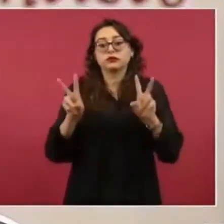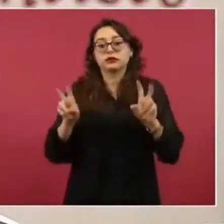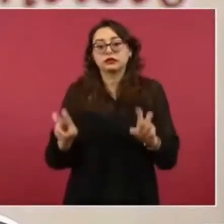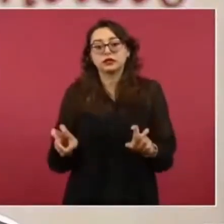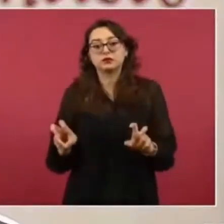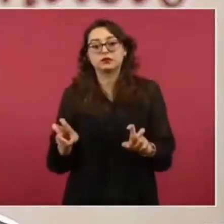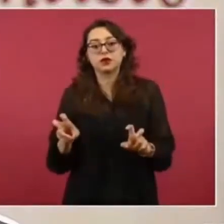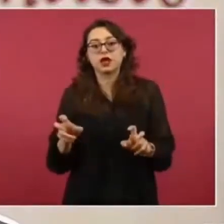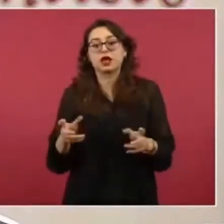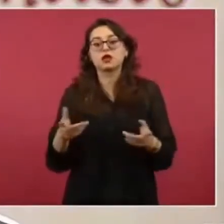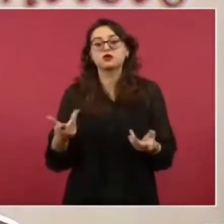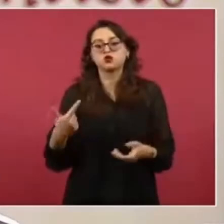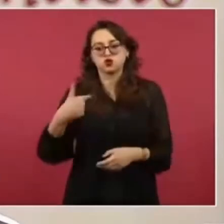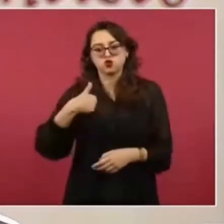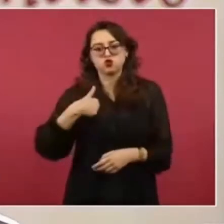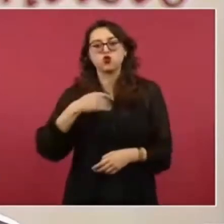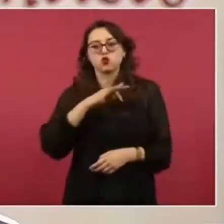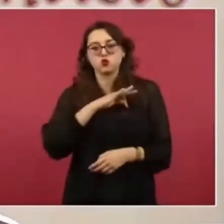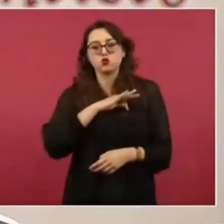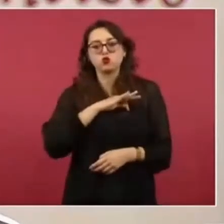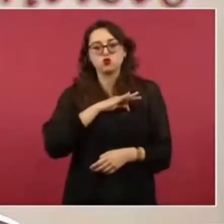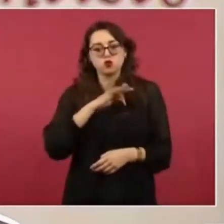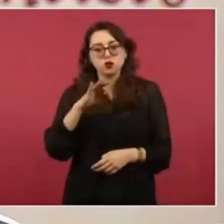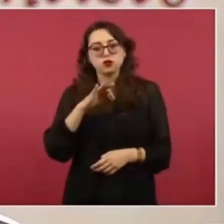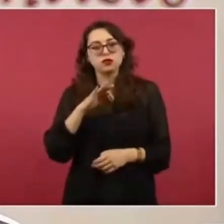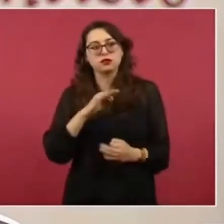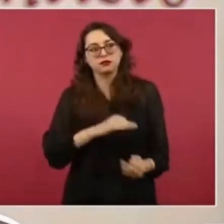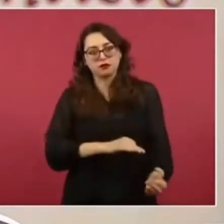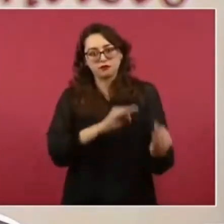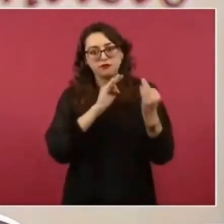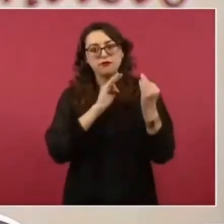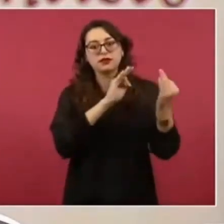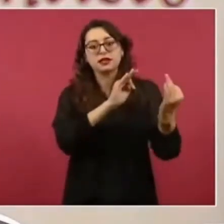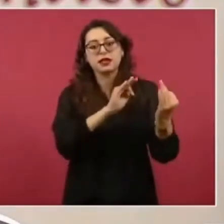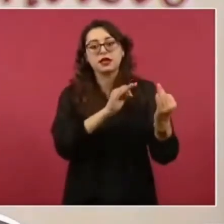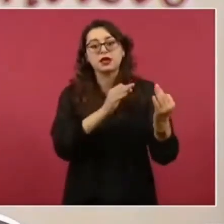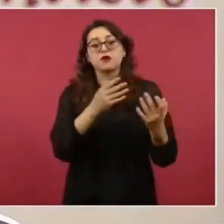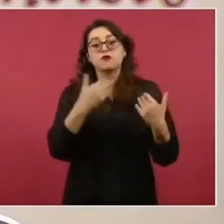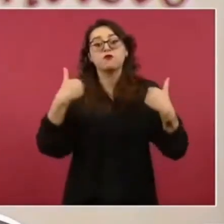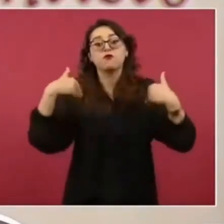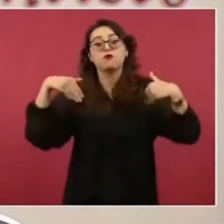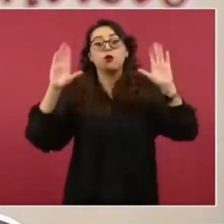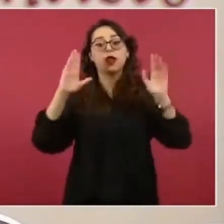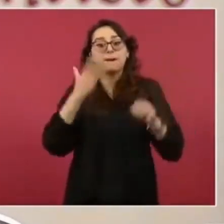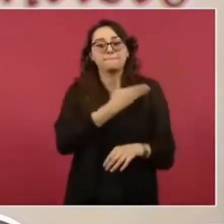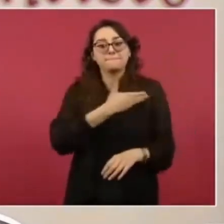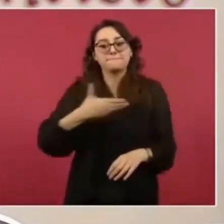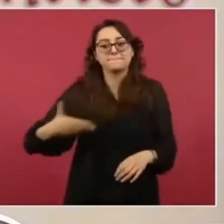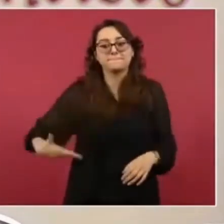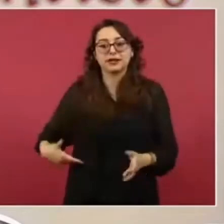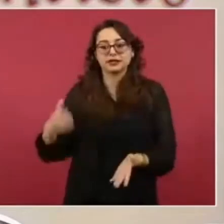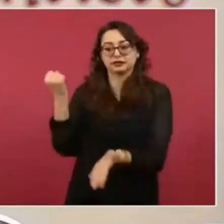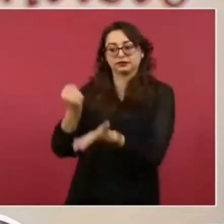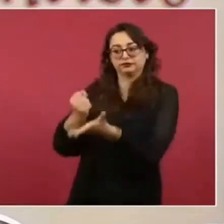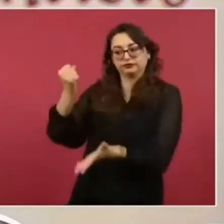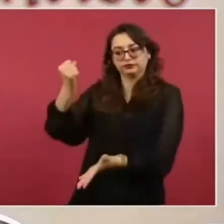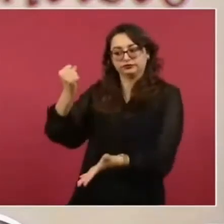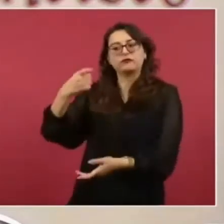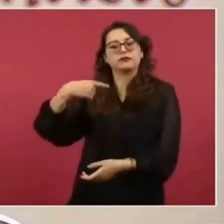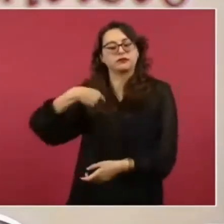la Cámara de Representantes, todavía no es ley. Y las opiniones de un senador o de varios senadores o de gobernadores,